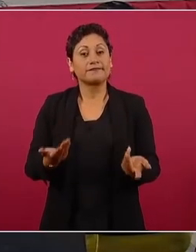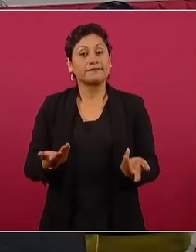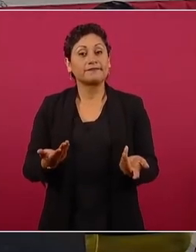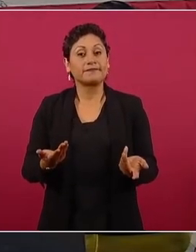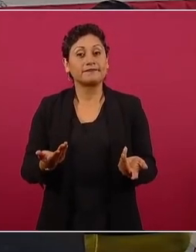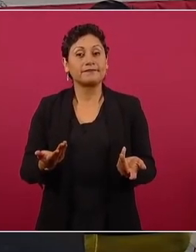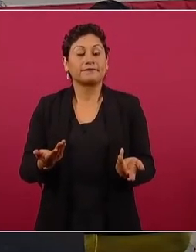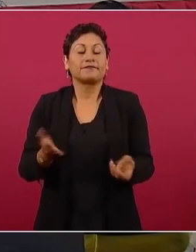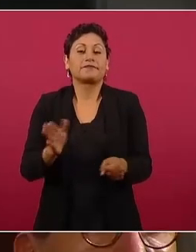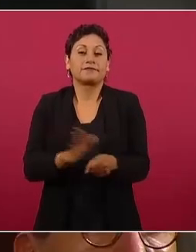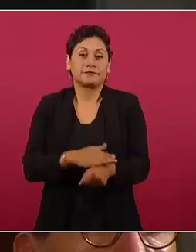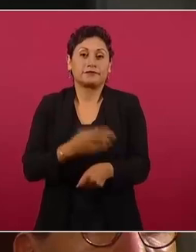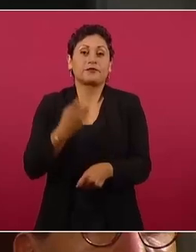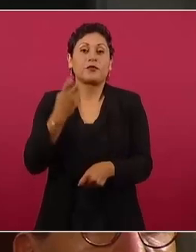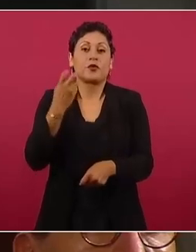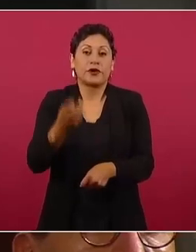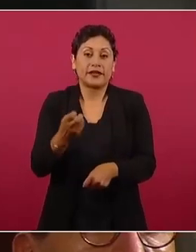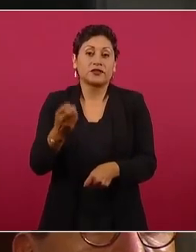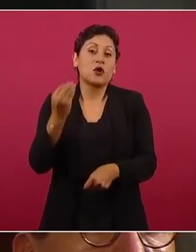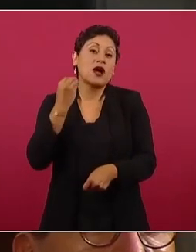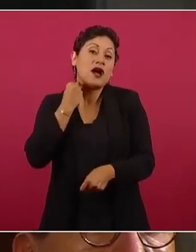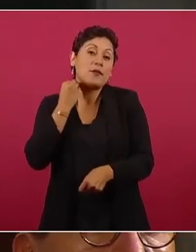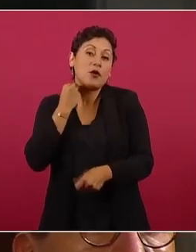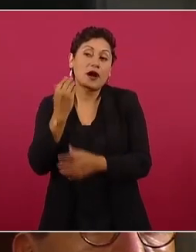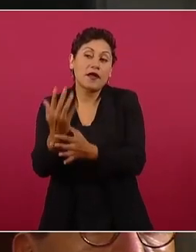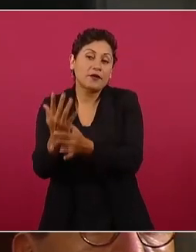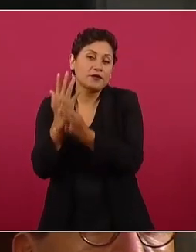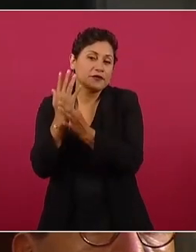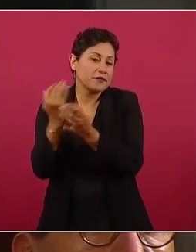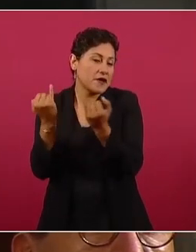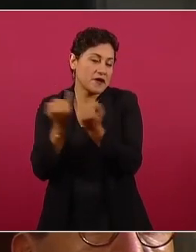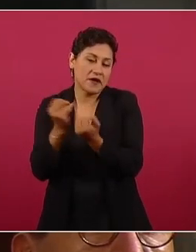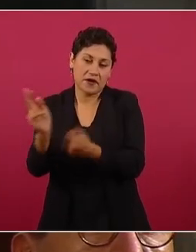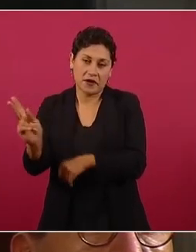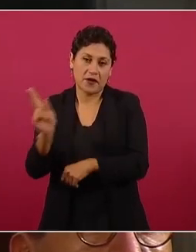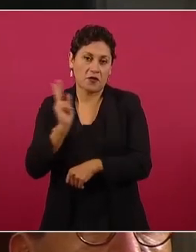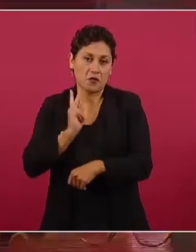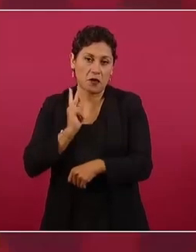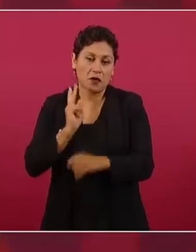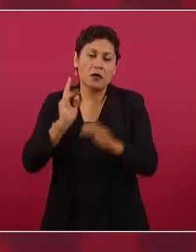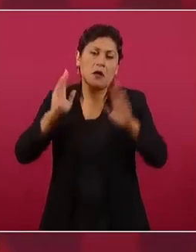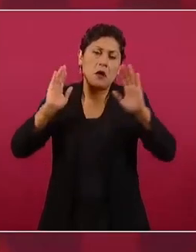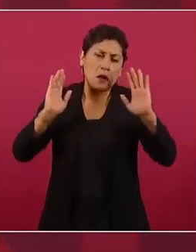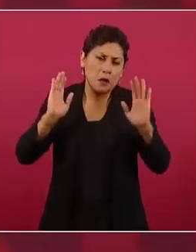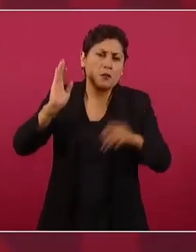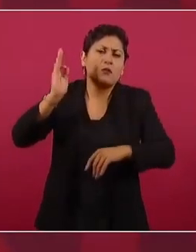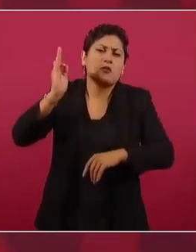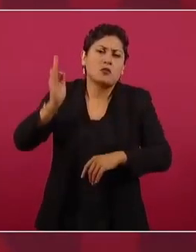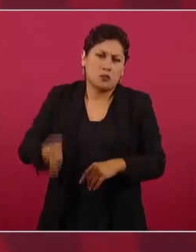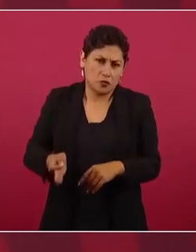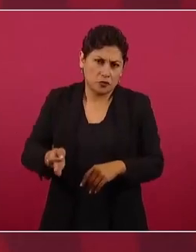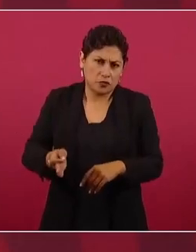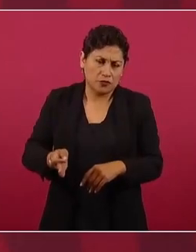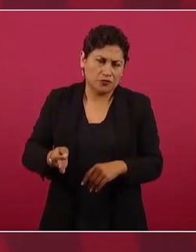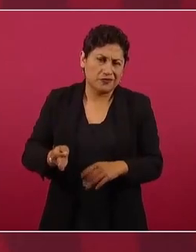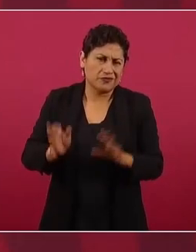como dicen los abogados, aceptando sin conceder, vamos a imaginar